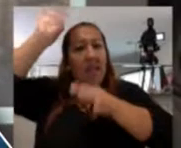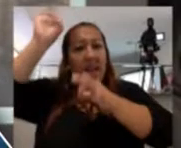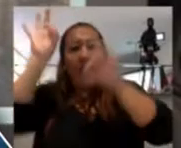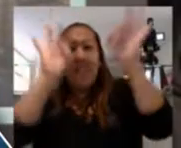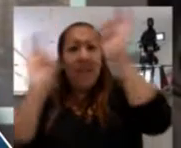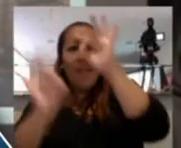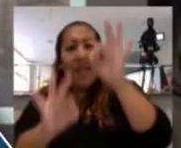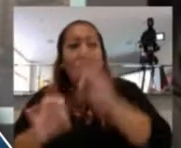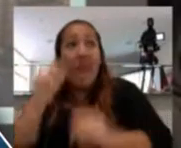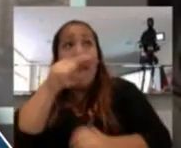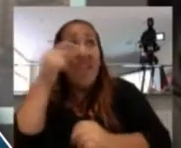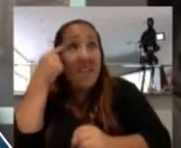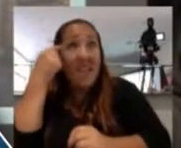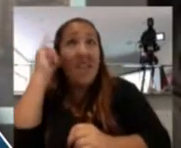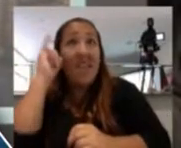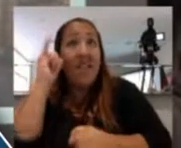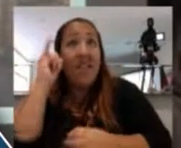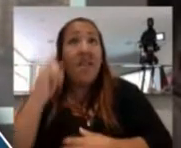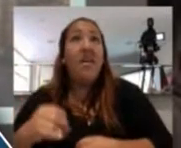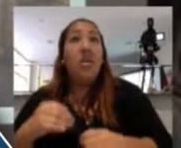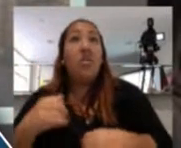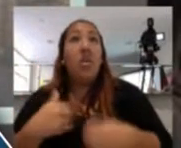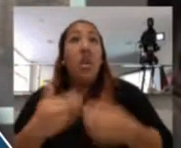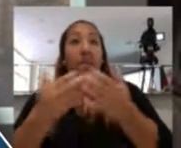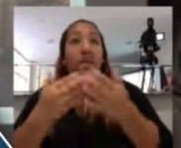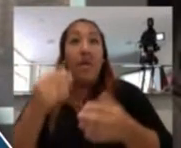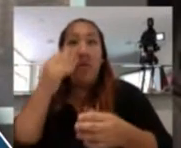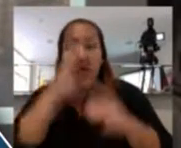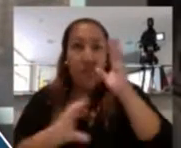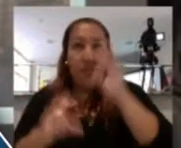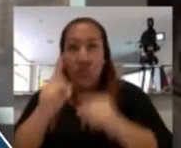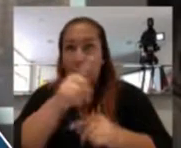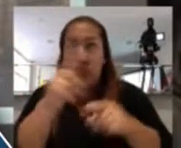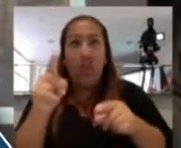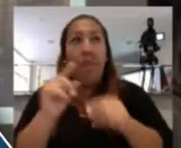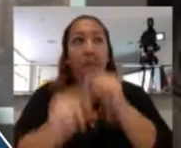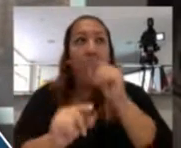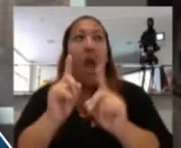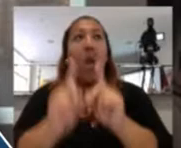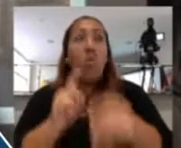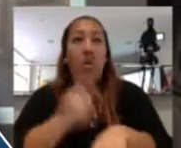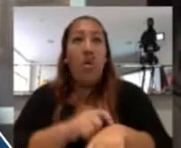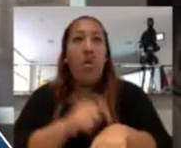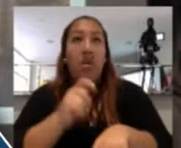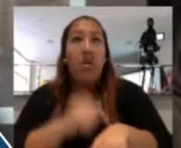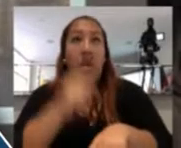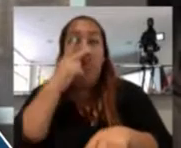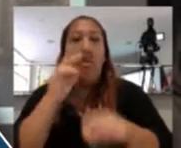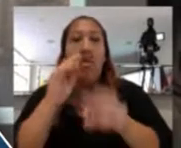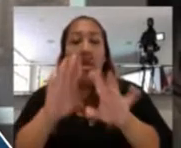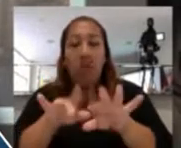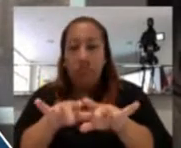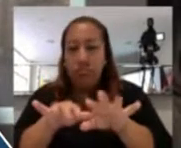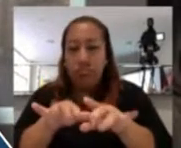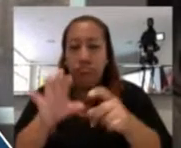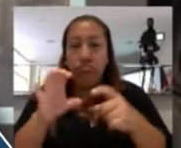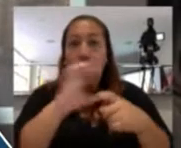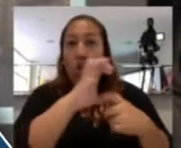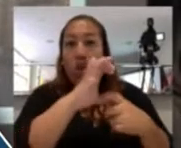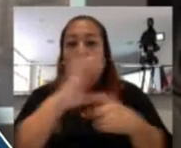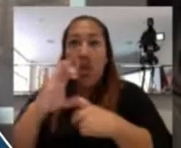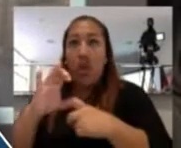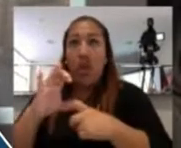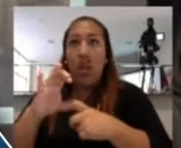Hoven Ring. Les pido que ustedes vayan en algún momento, que puedan googlear y vean cómo